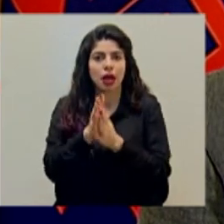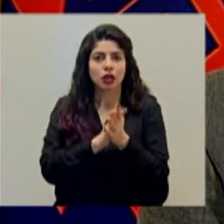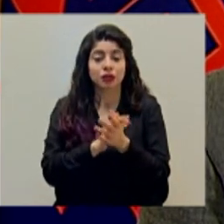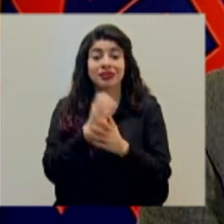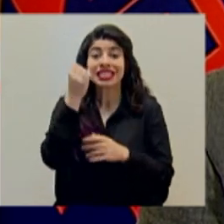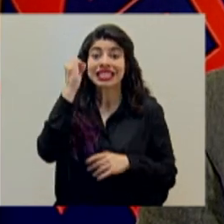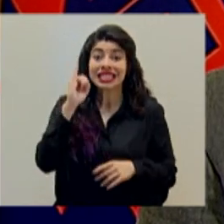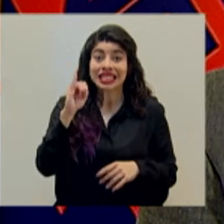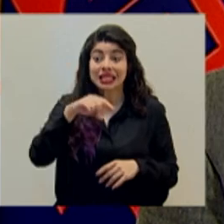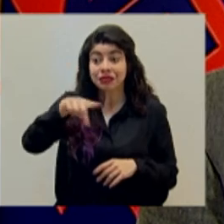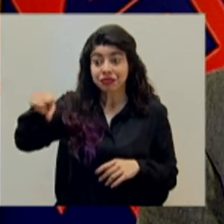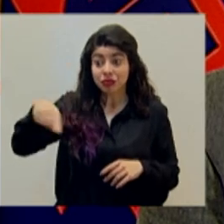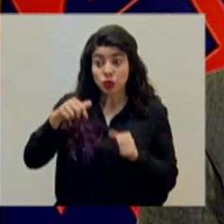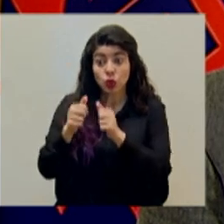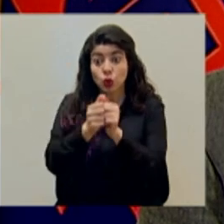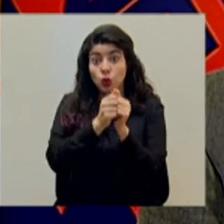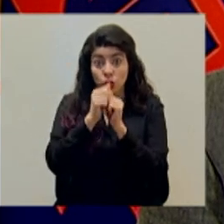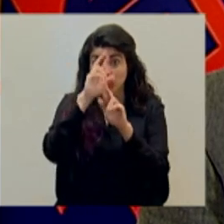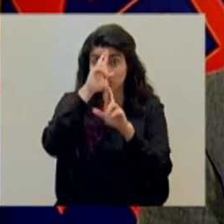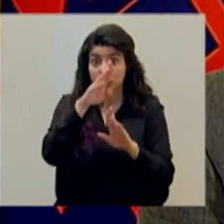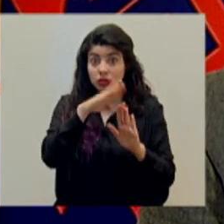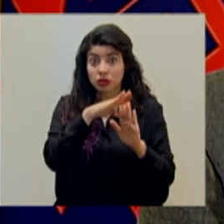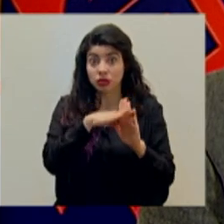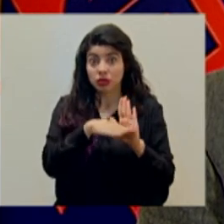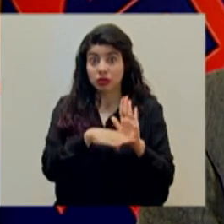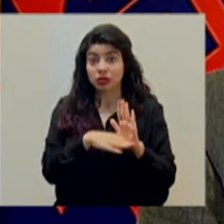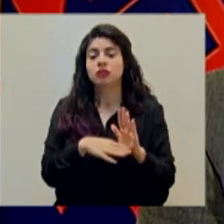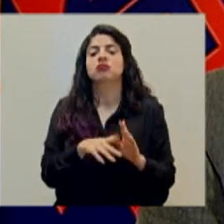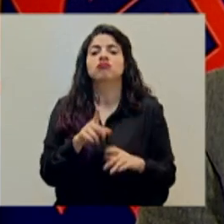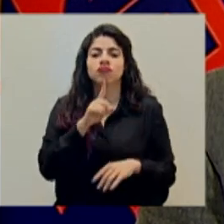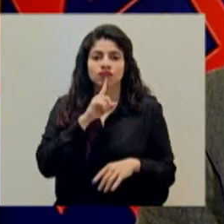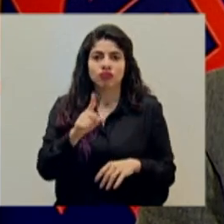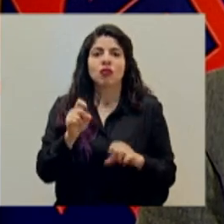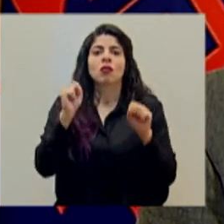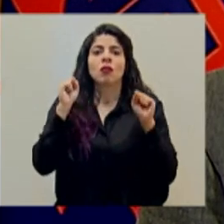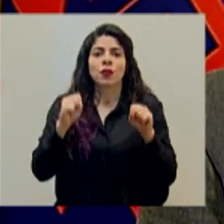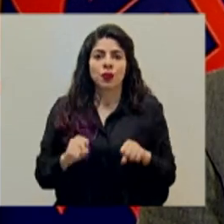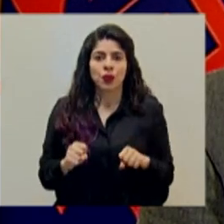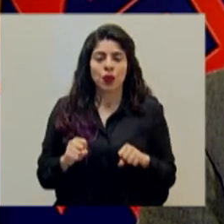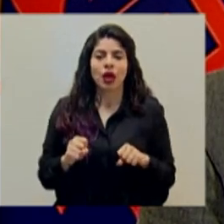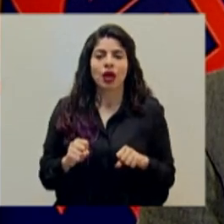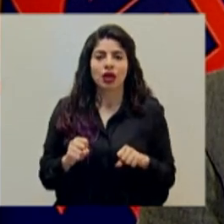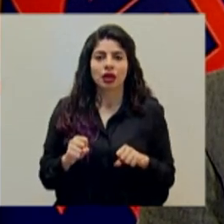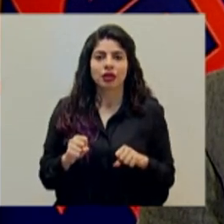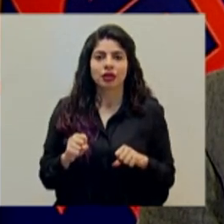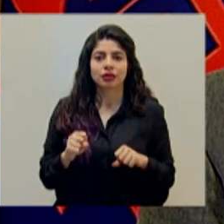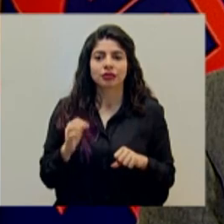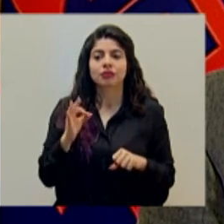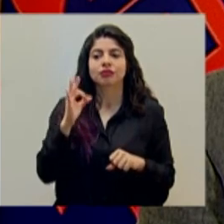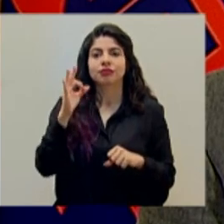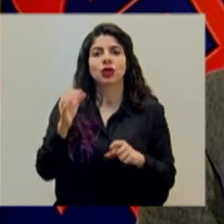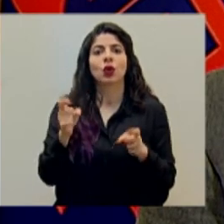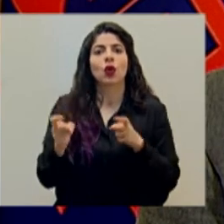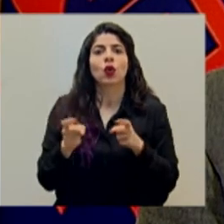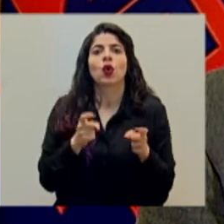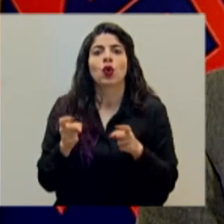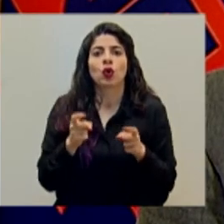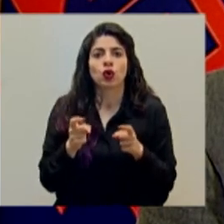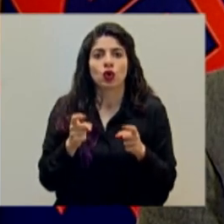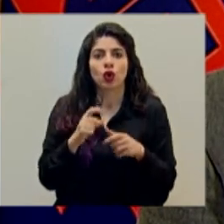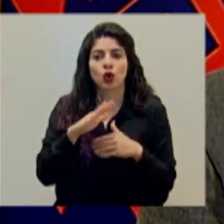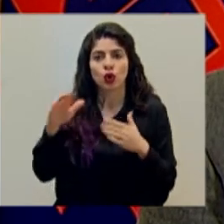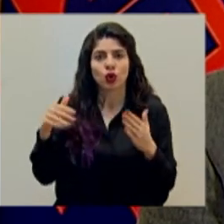Si practicamos esto todos juntos, realmente podríamos llegar a controlar de forma